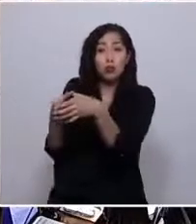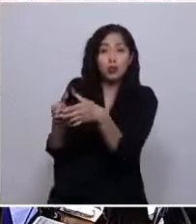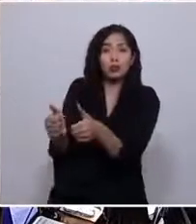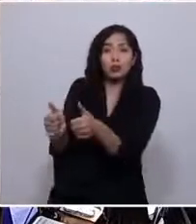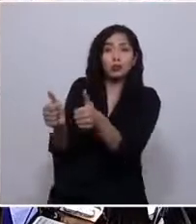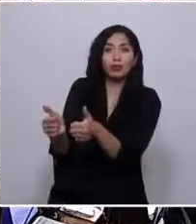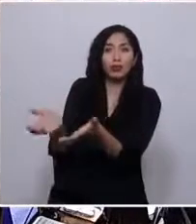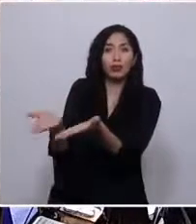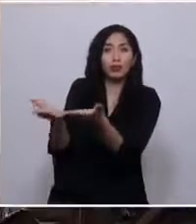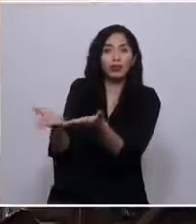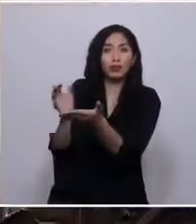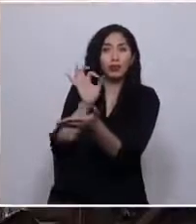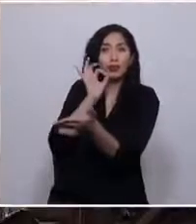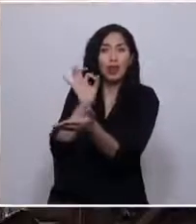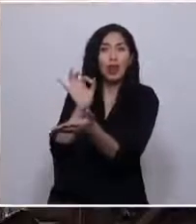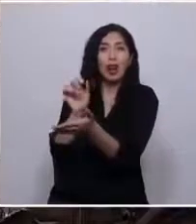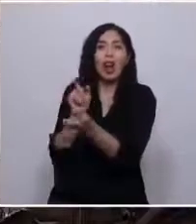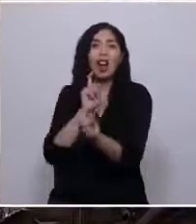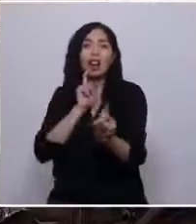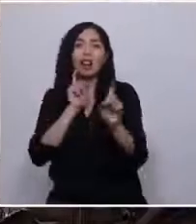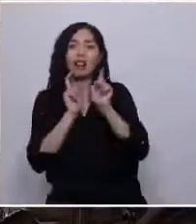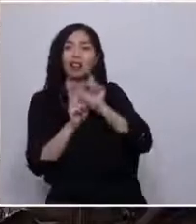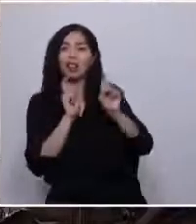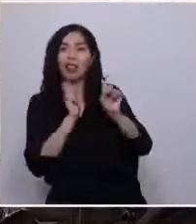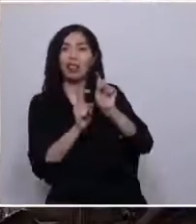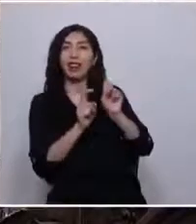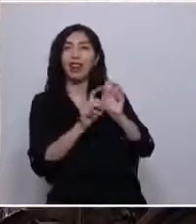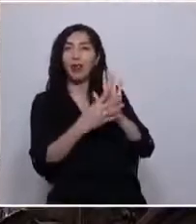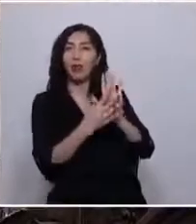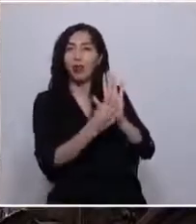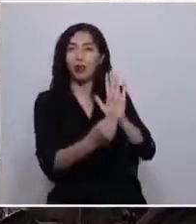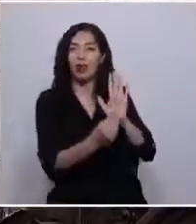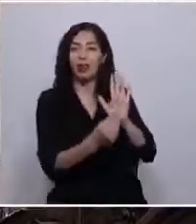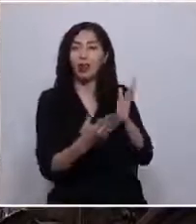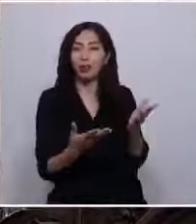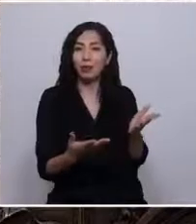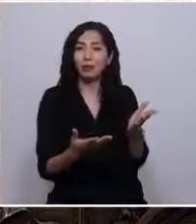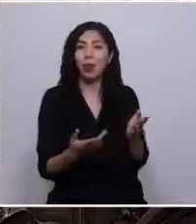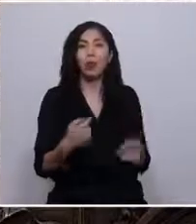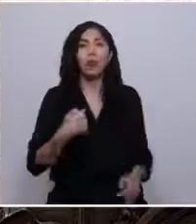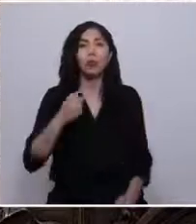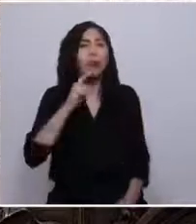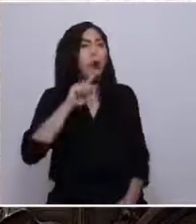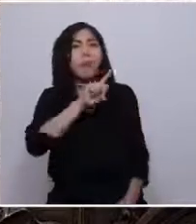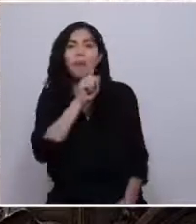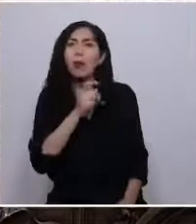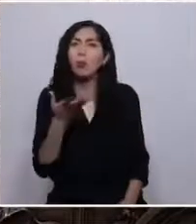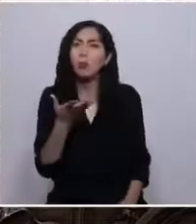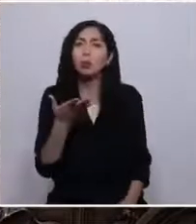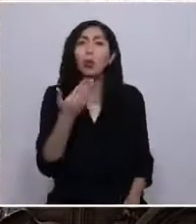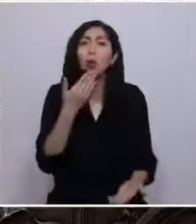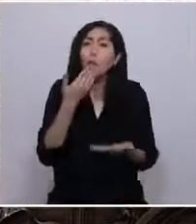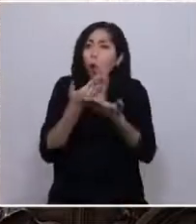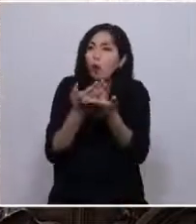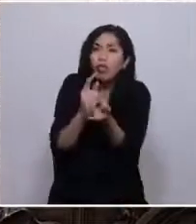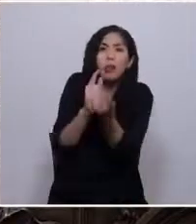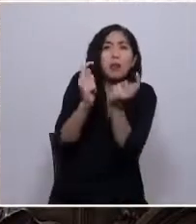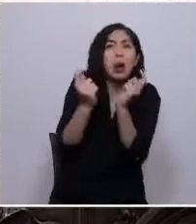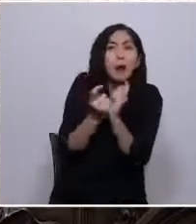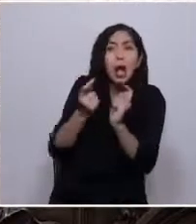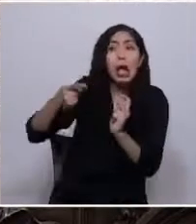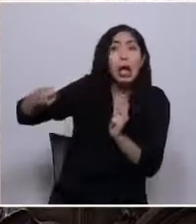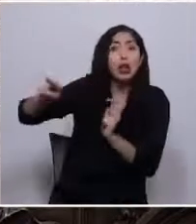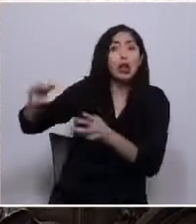excesos del modelo, mas no sus fundamentos. La pregunta es, ¿cuánto vamos a cambiar? Dicen que no se puede,